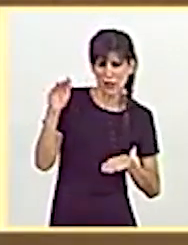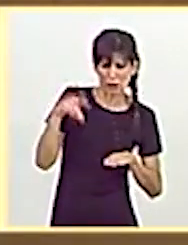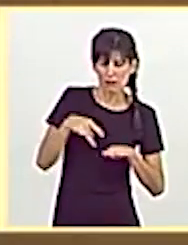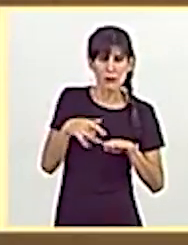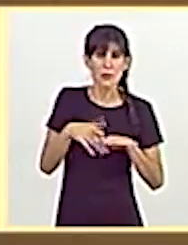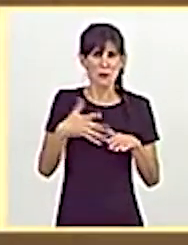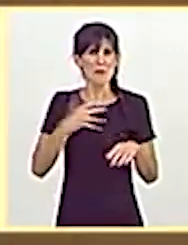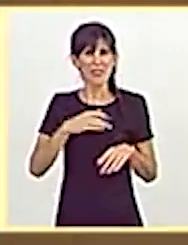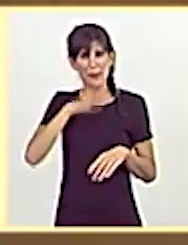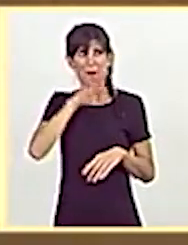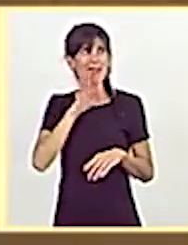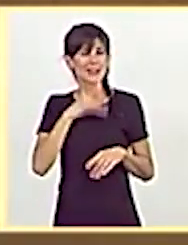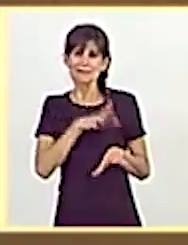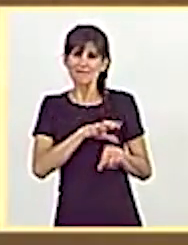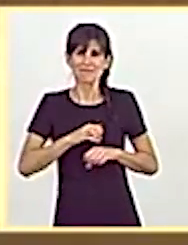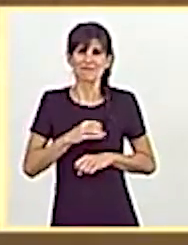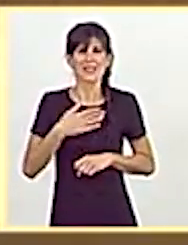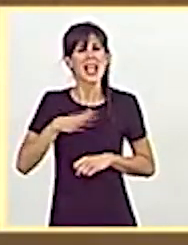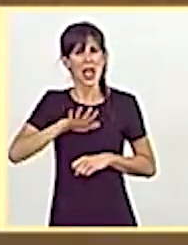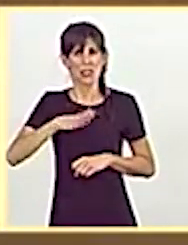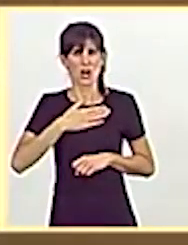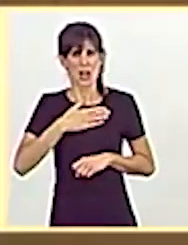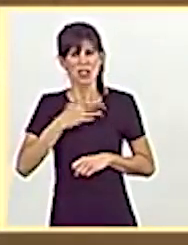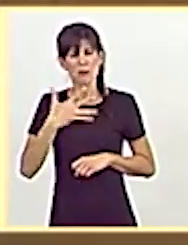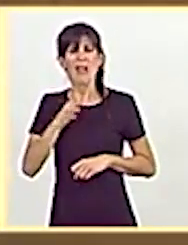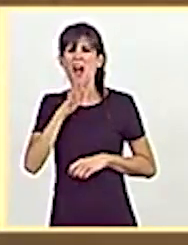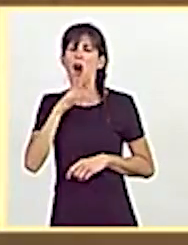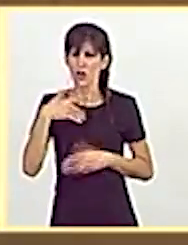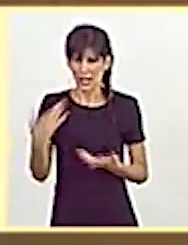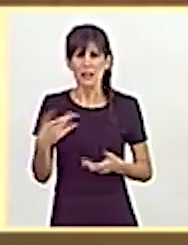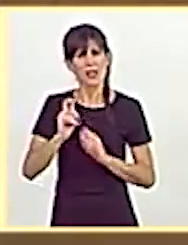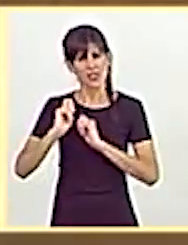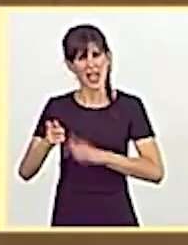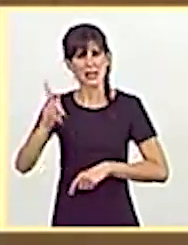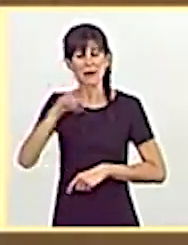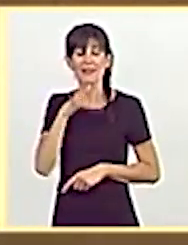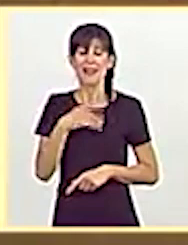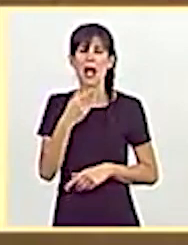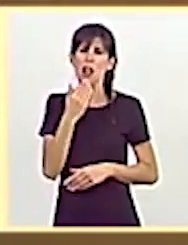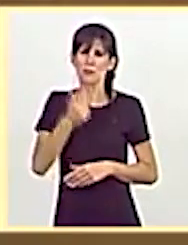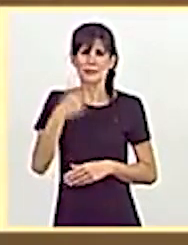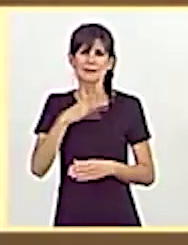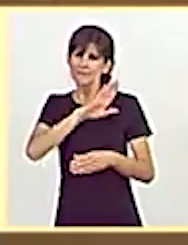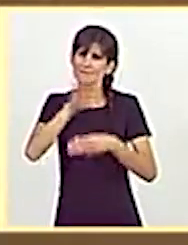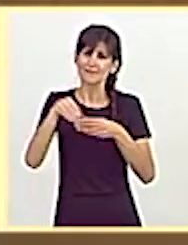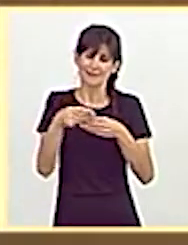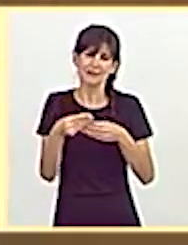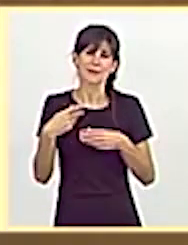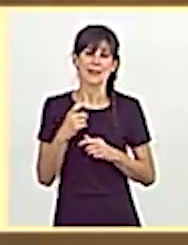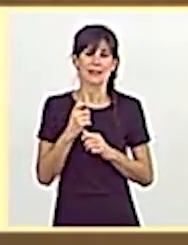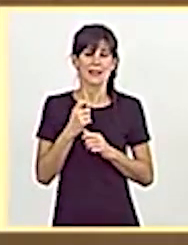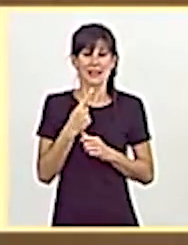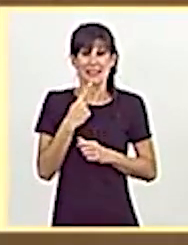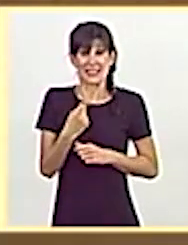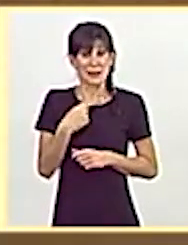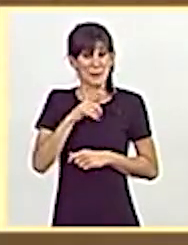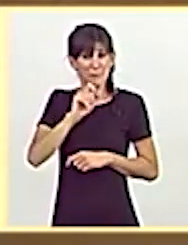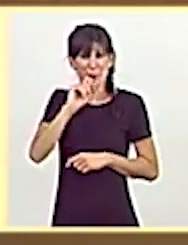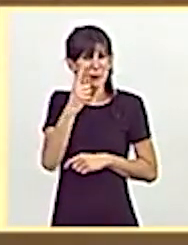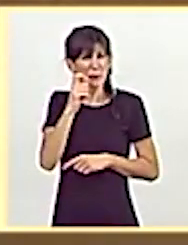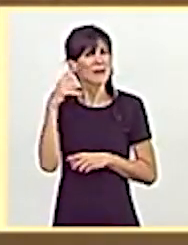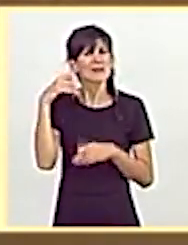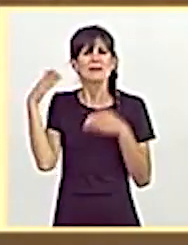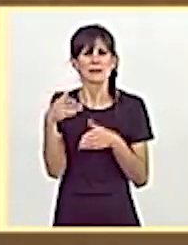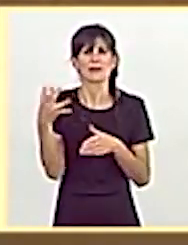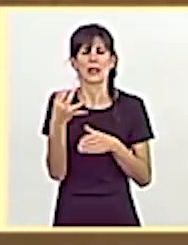nacionalidad de sus padres y que ahora también lo harán. Y le añadiré algo más. Una de las primeras cuestiones que haremos será